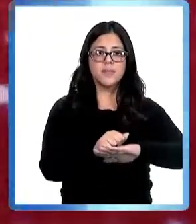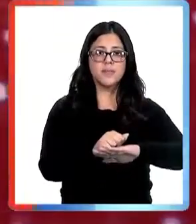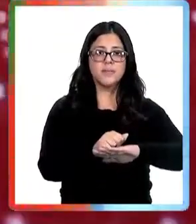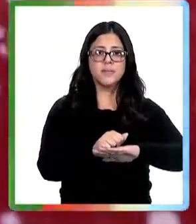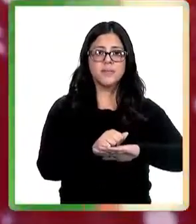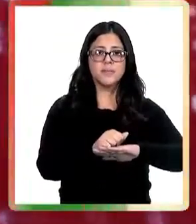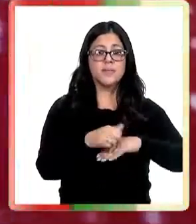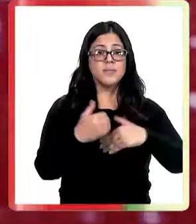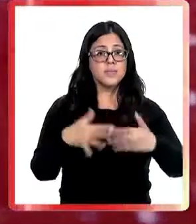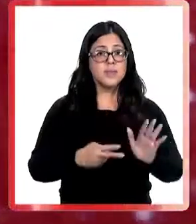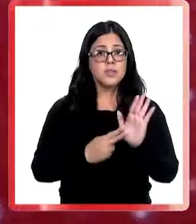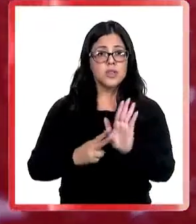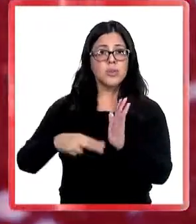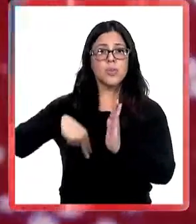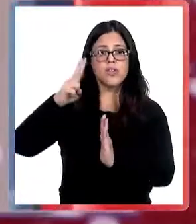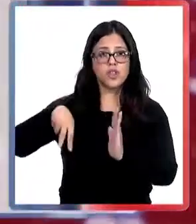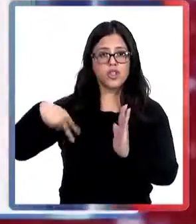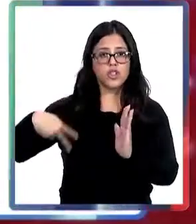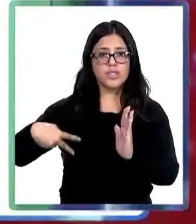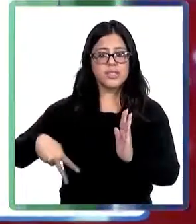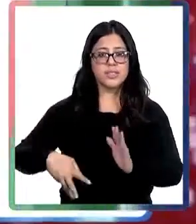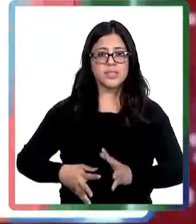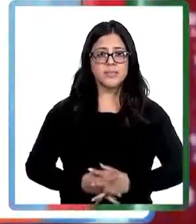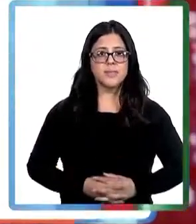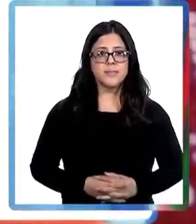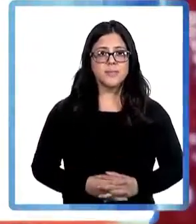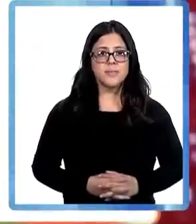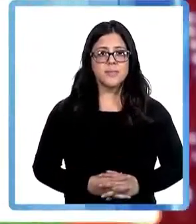presentó Portavoz Noticias